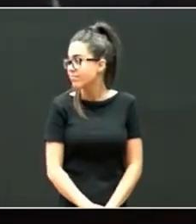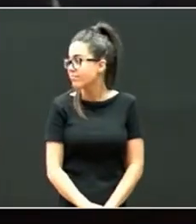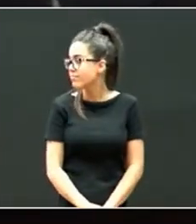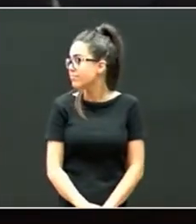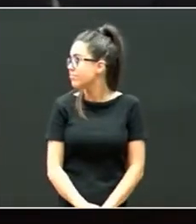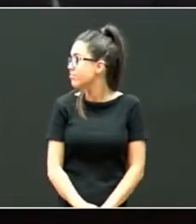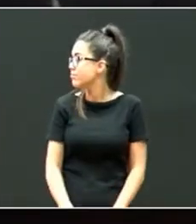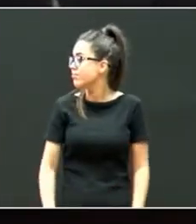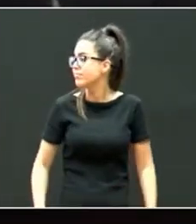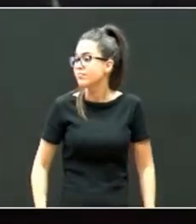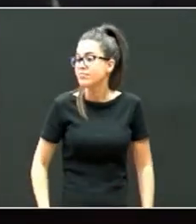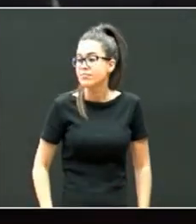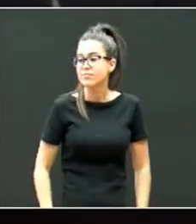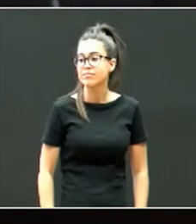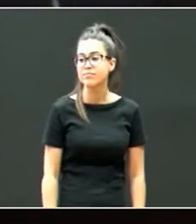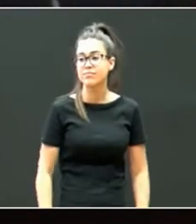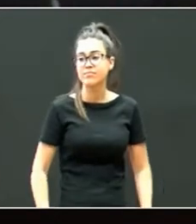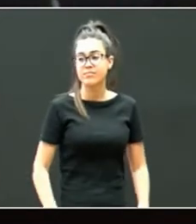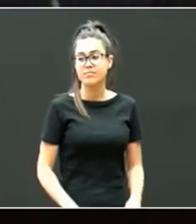por eso mismo